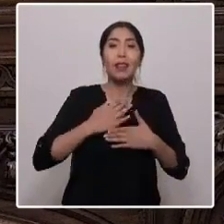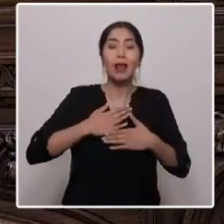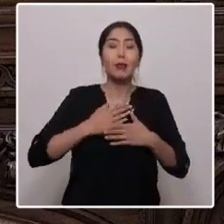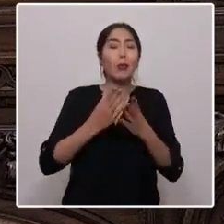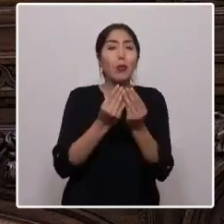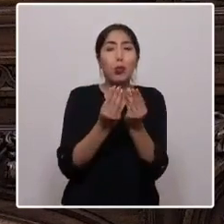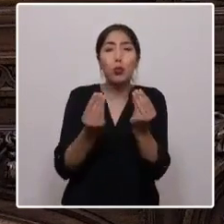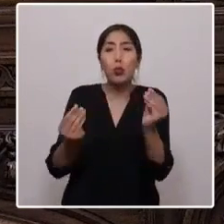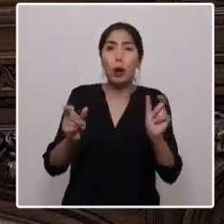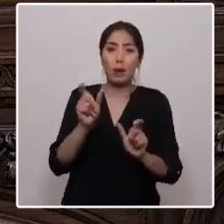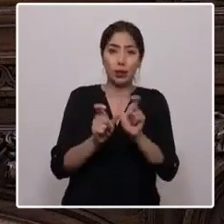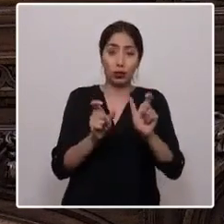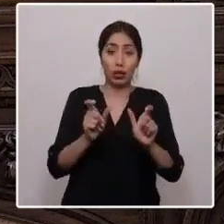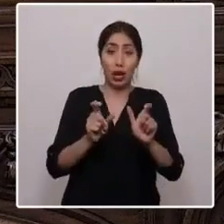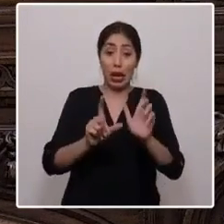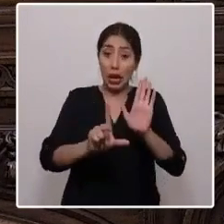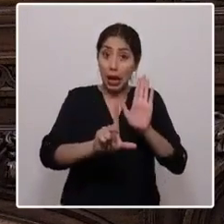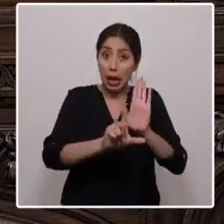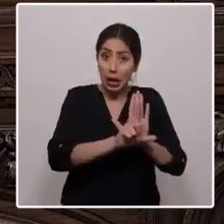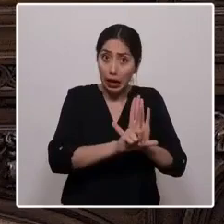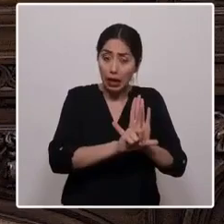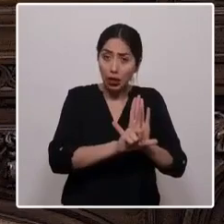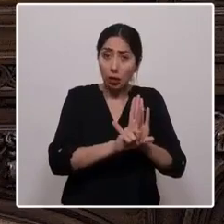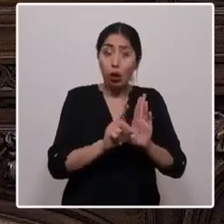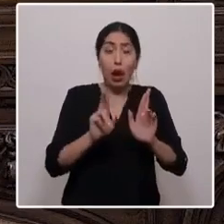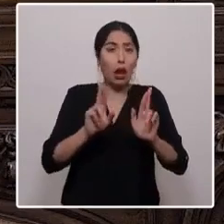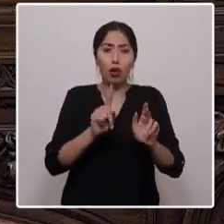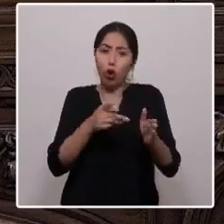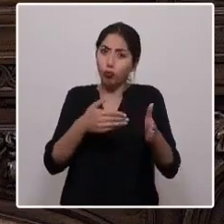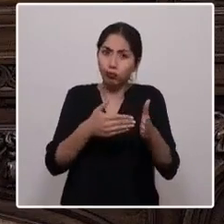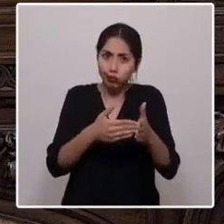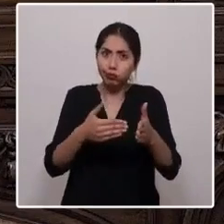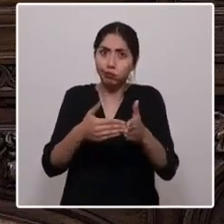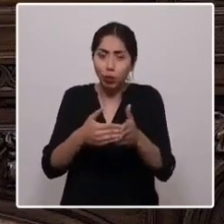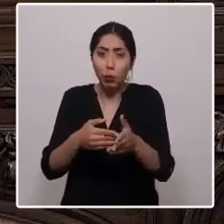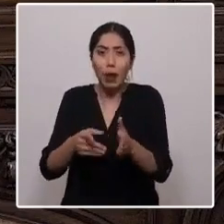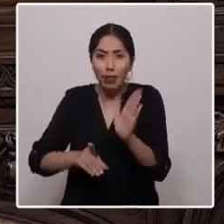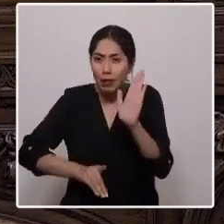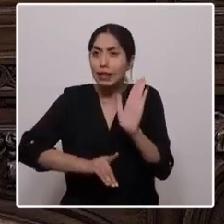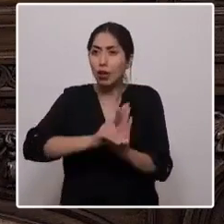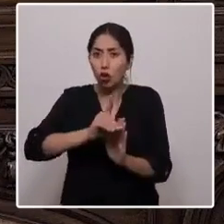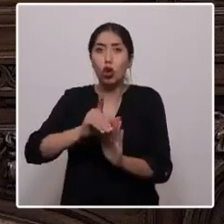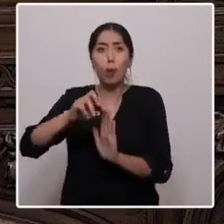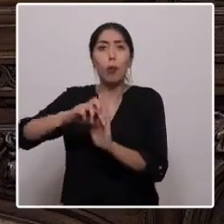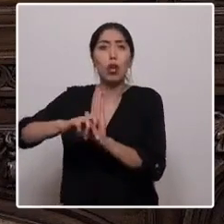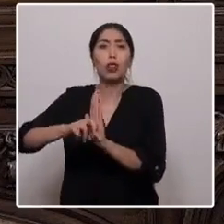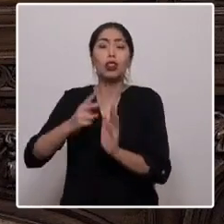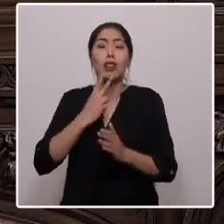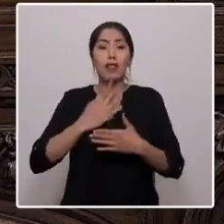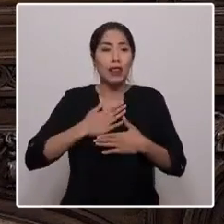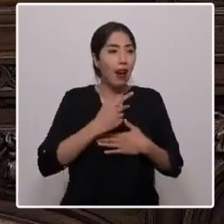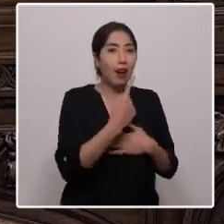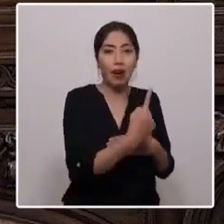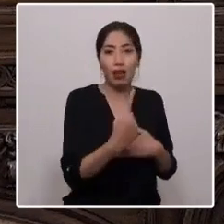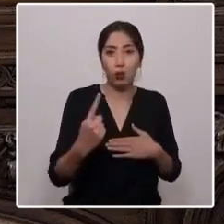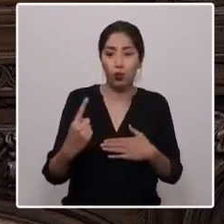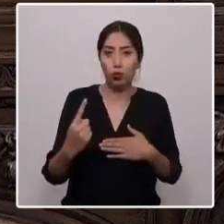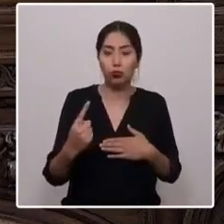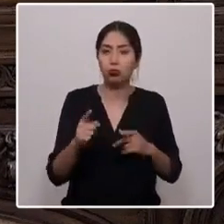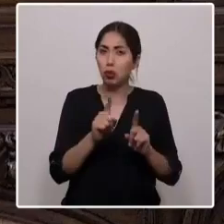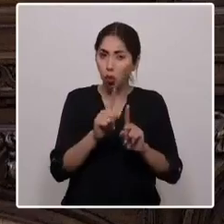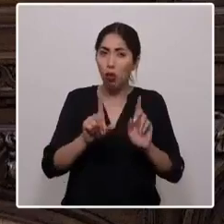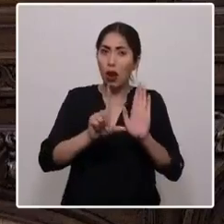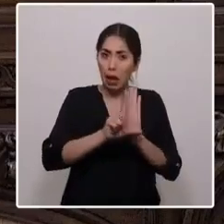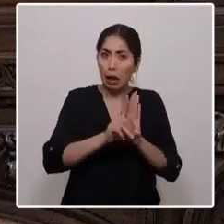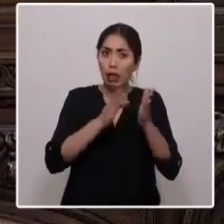donde la ley no sea un impedimento para el desarrollo de sus proyectos de vida, sino por el contrario, encauce la correcta